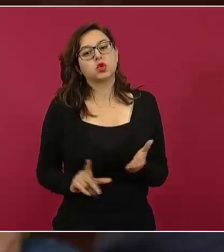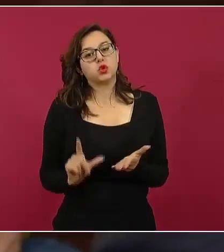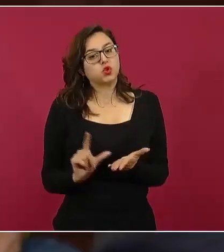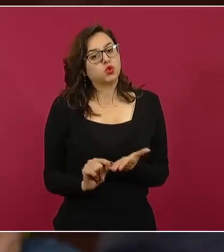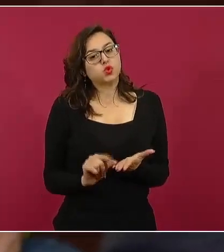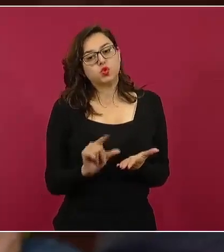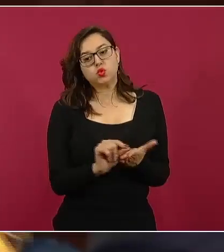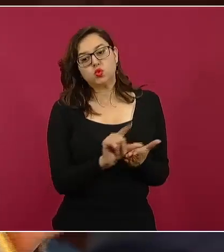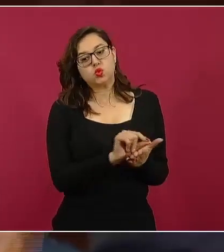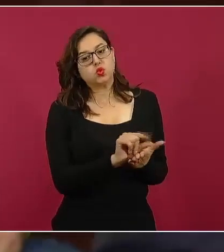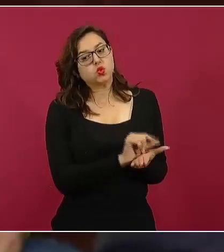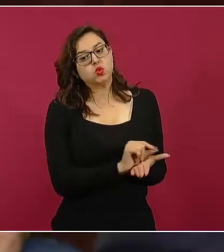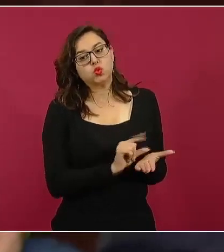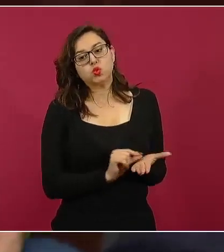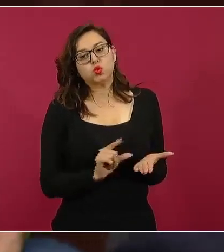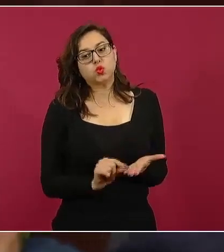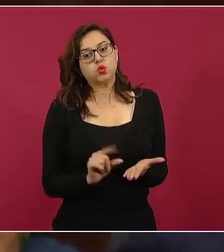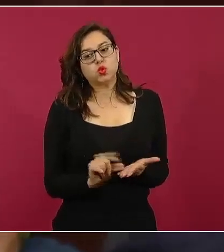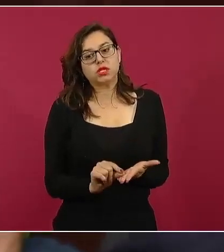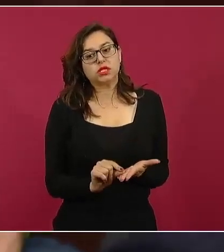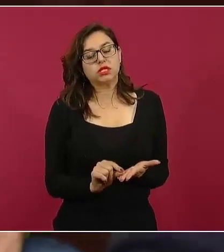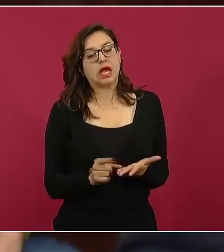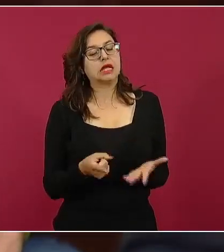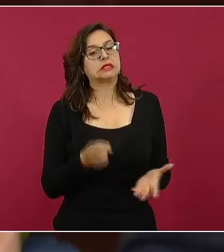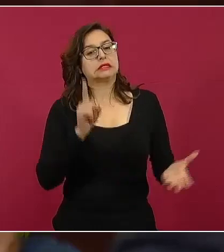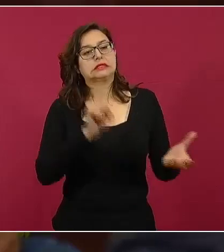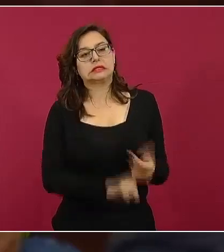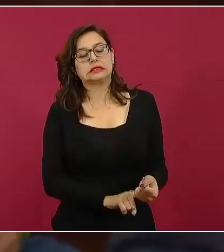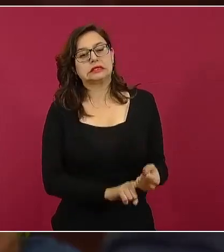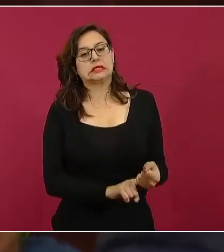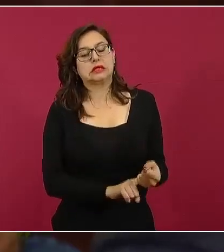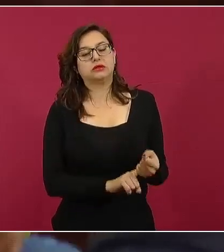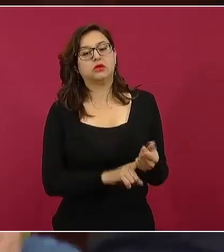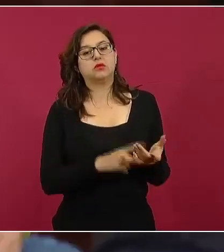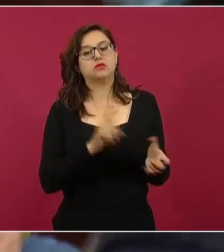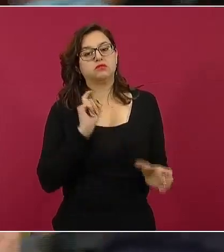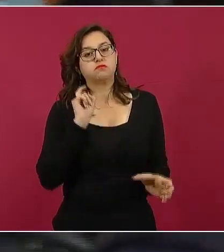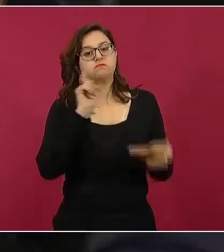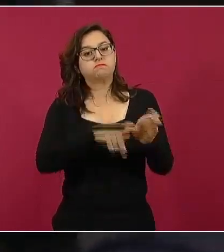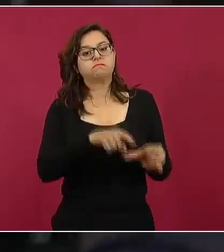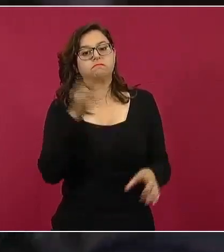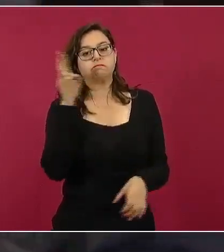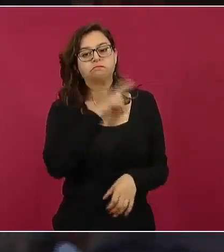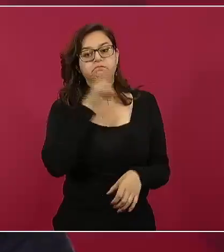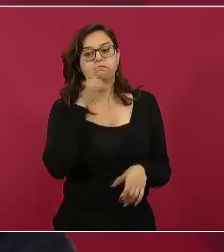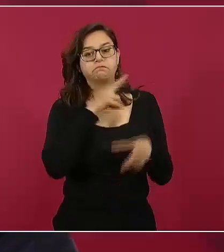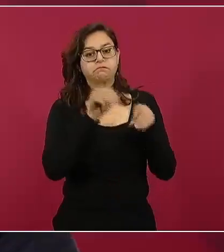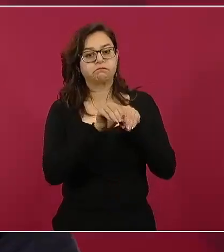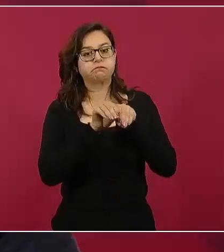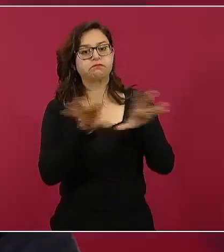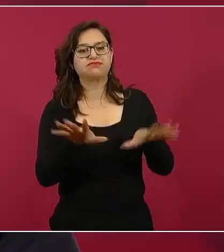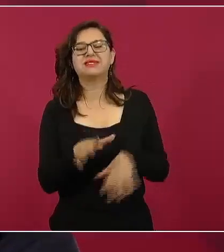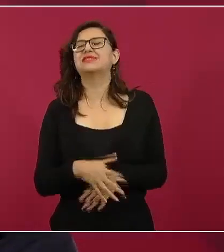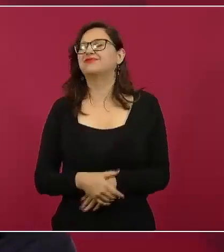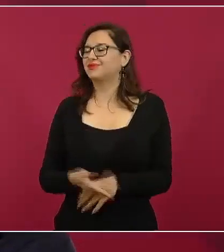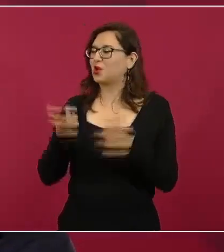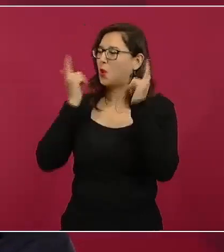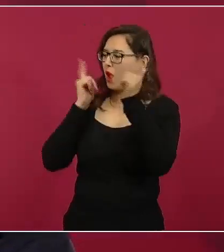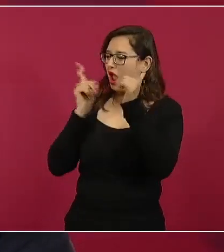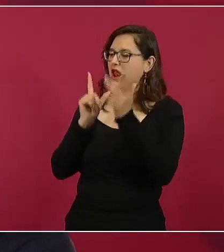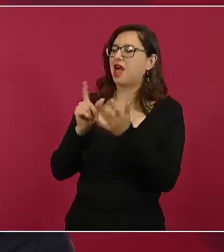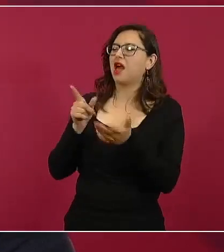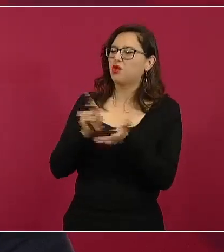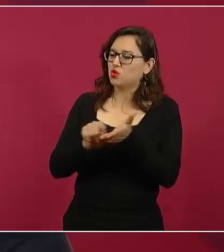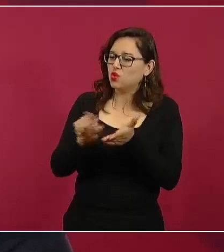se han estado catalogando como medios afiliados rusos. Sí, ojalá y Twitter aclarara este asunto,